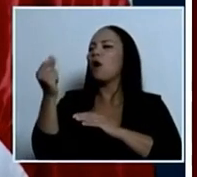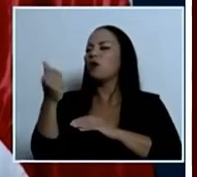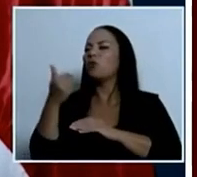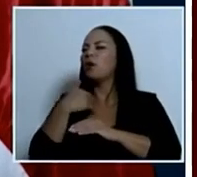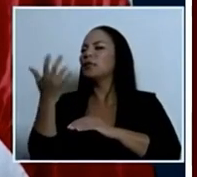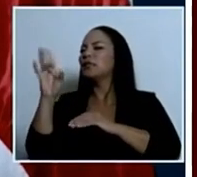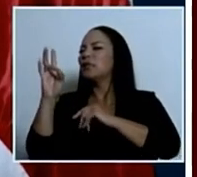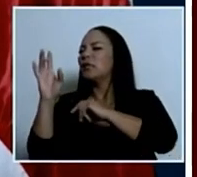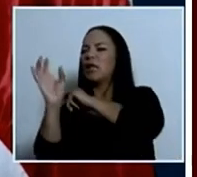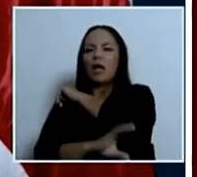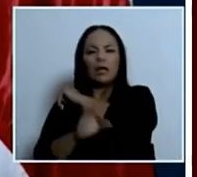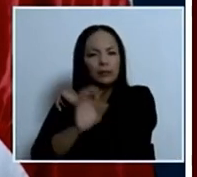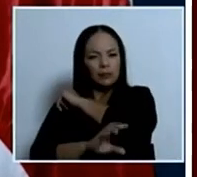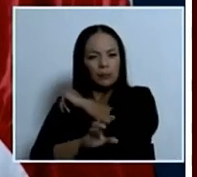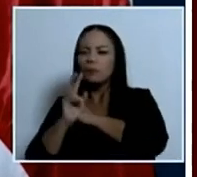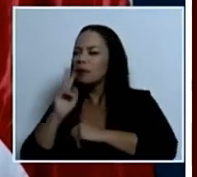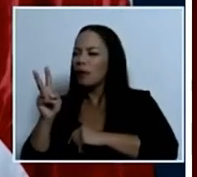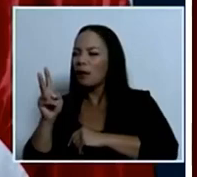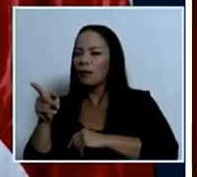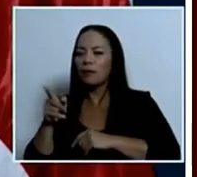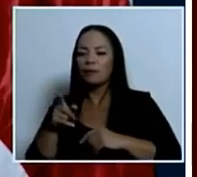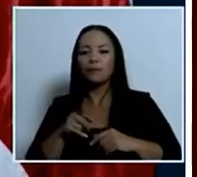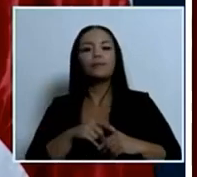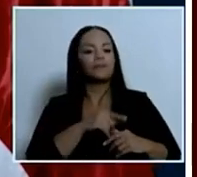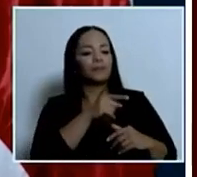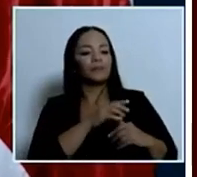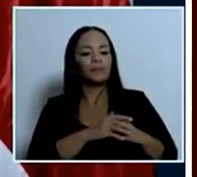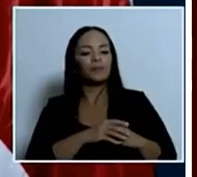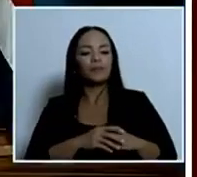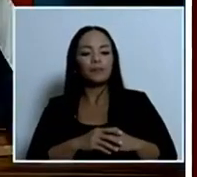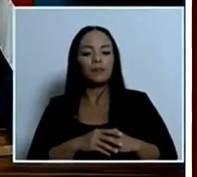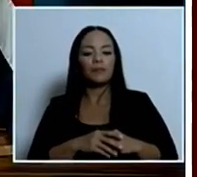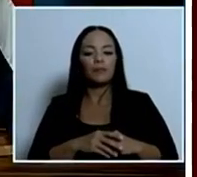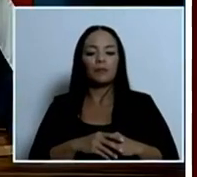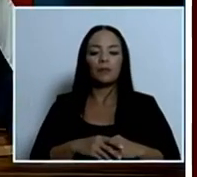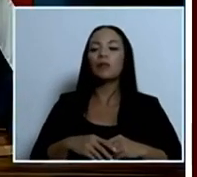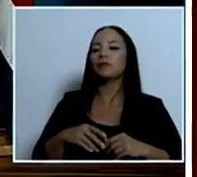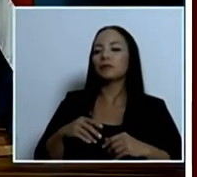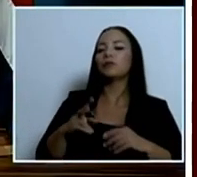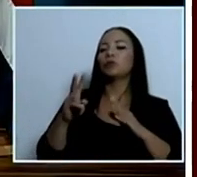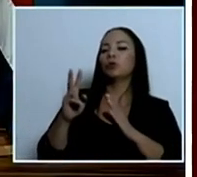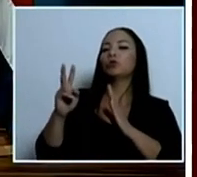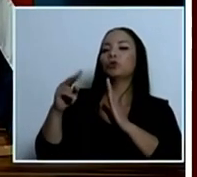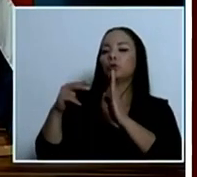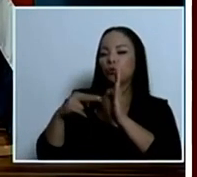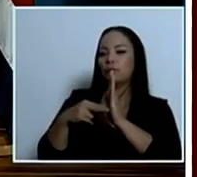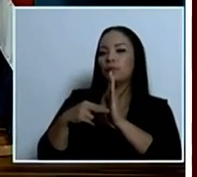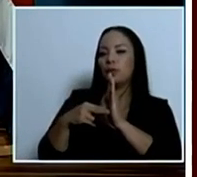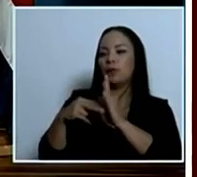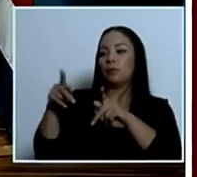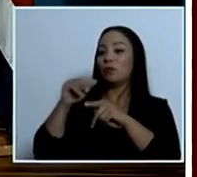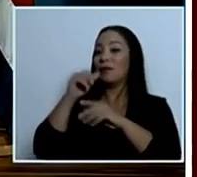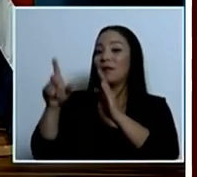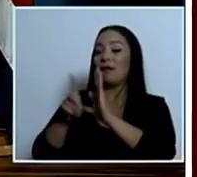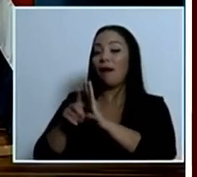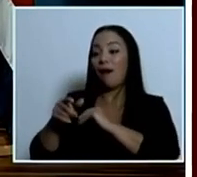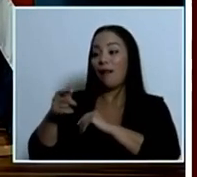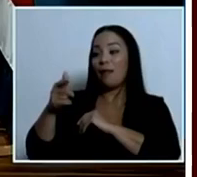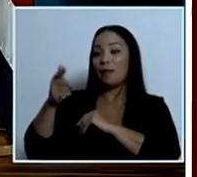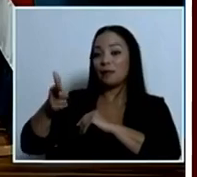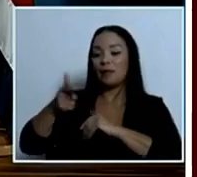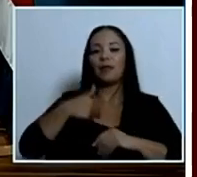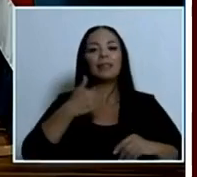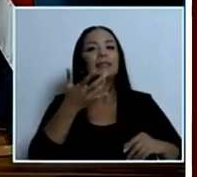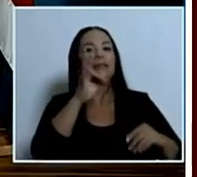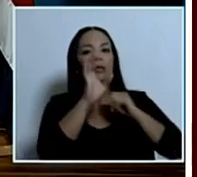ministro? ¿perdó? de dos mil diecisiete condenas diecisiete condenas veí usted no me puso la pregunta antes y